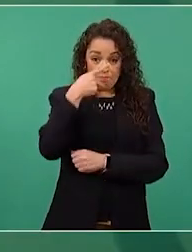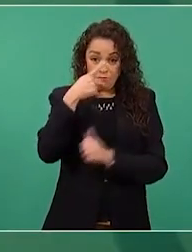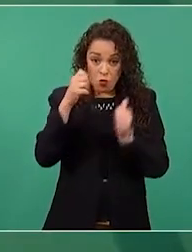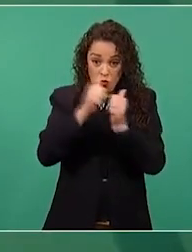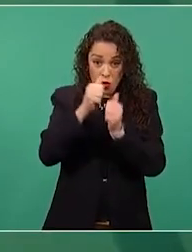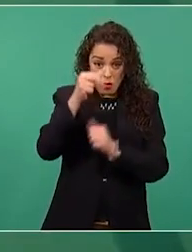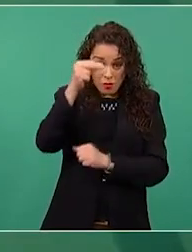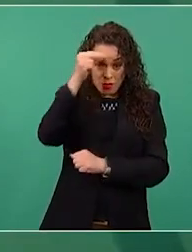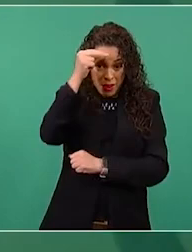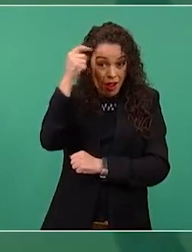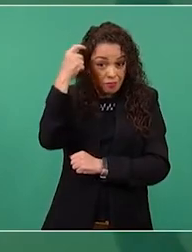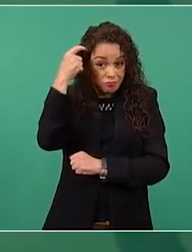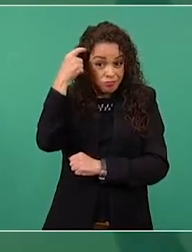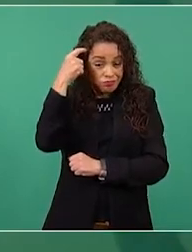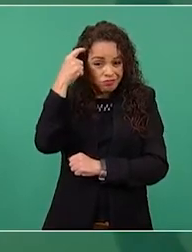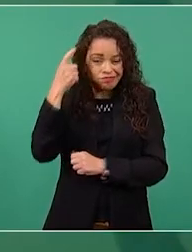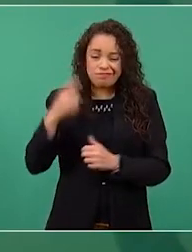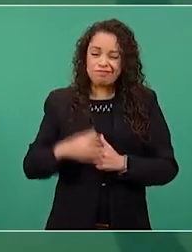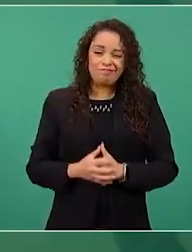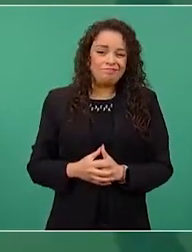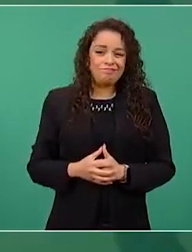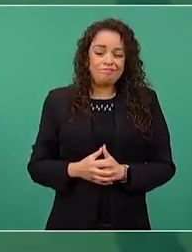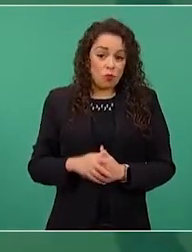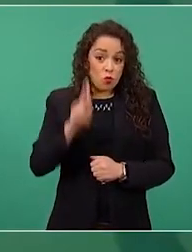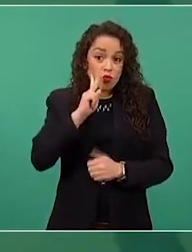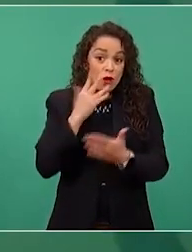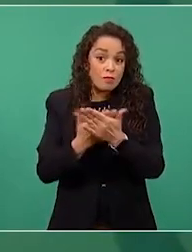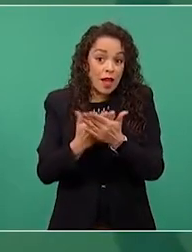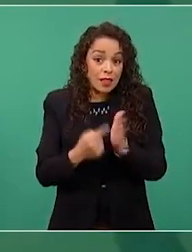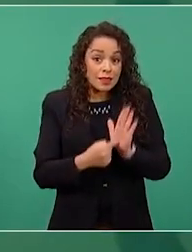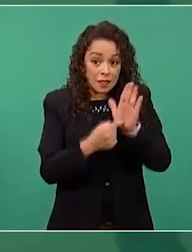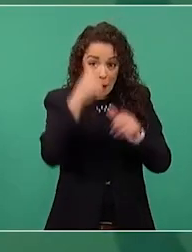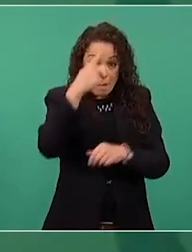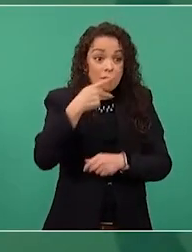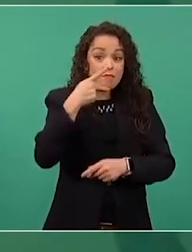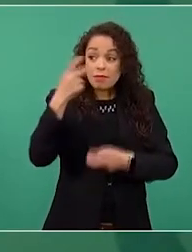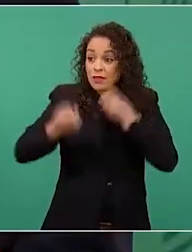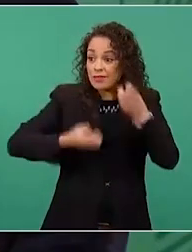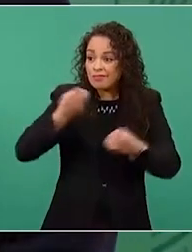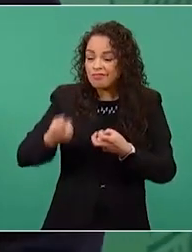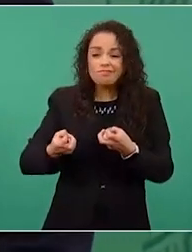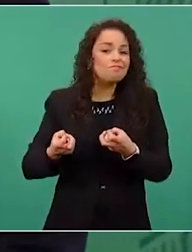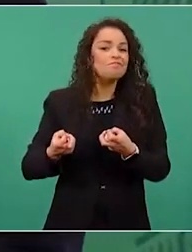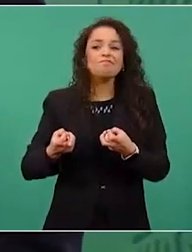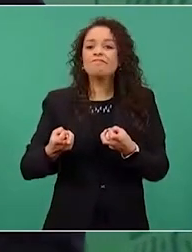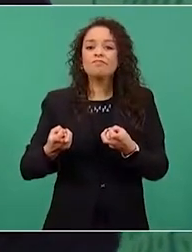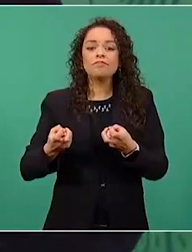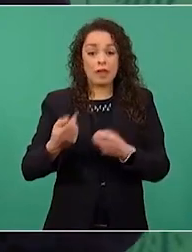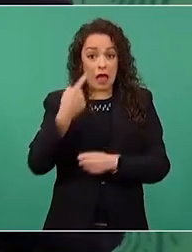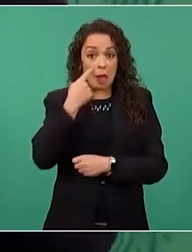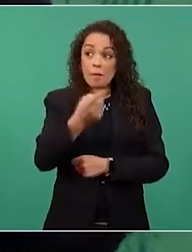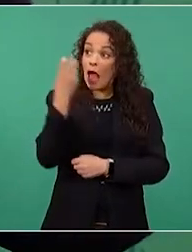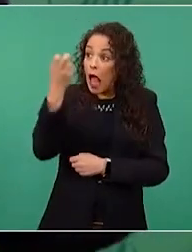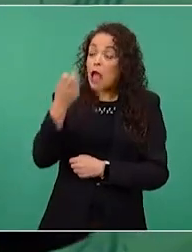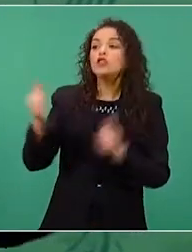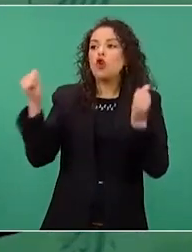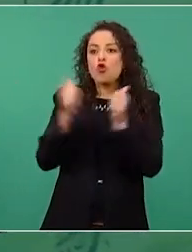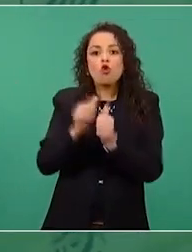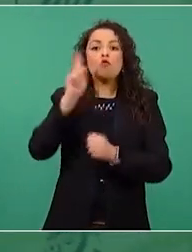fundamentos, no argumentan que porque